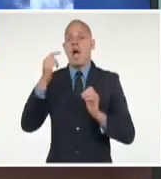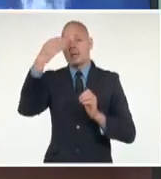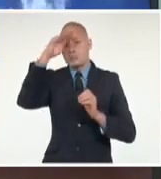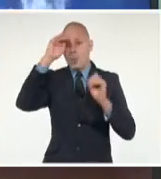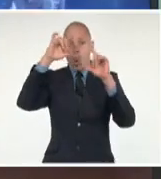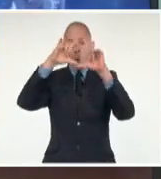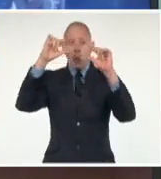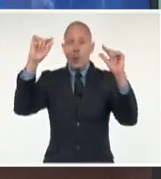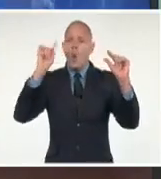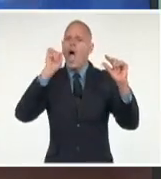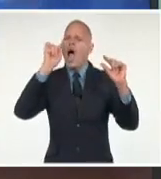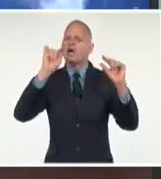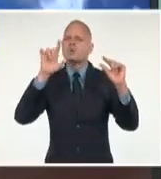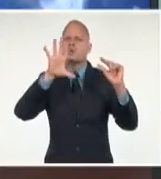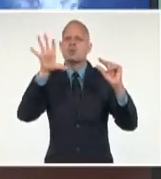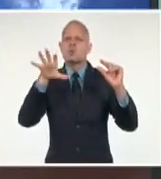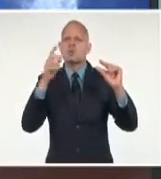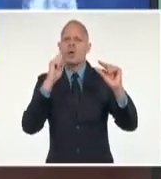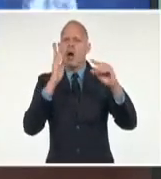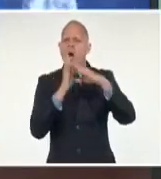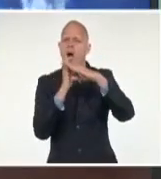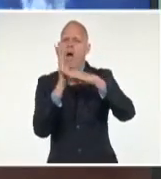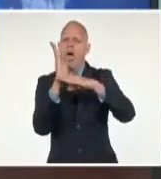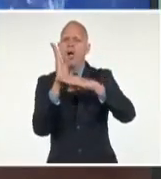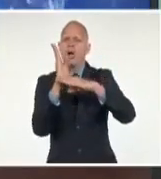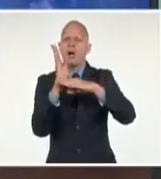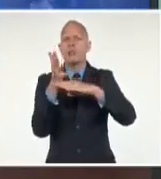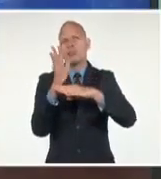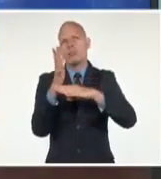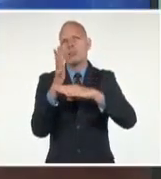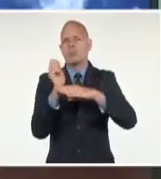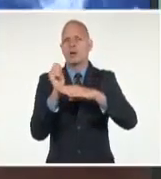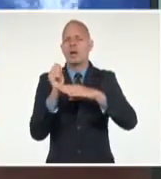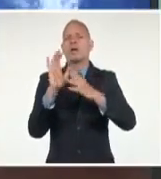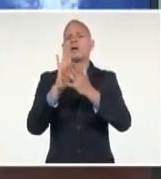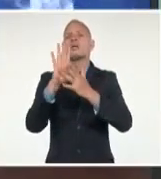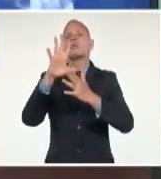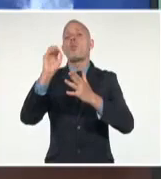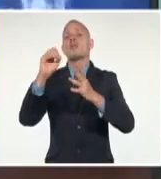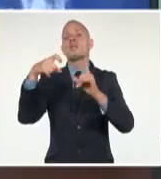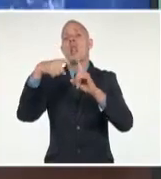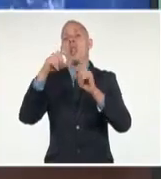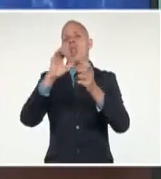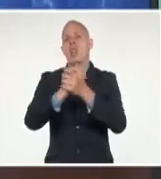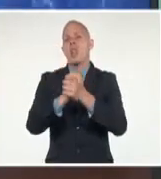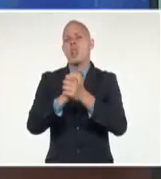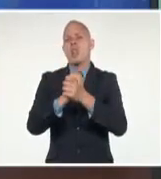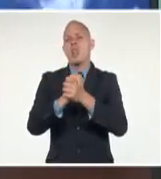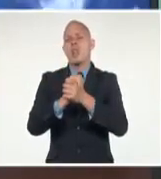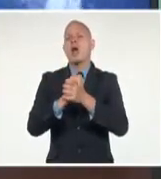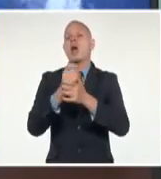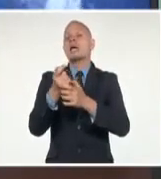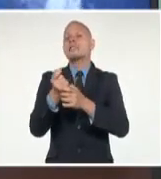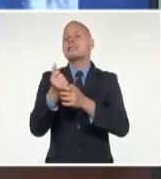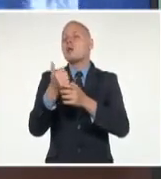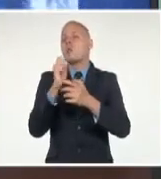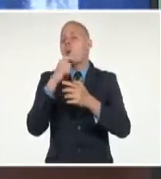aquí, a unos 50 kilómetros al este de nuestra capital.